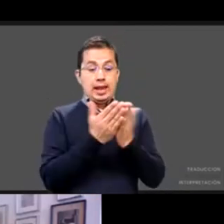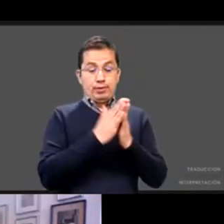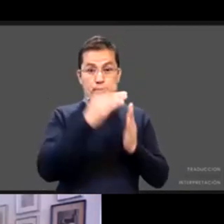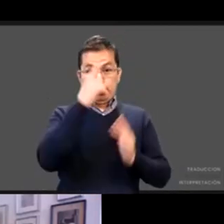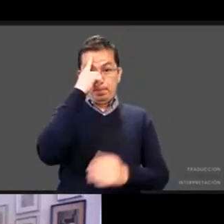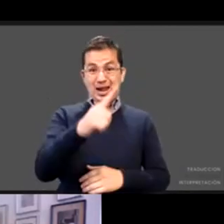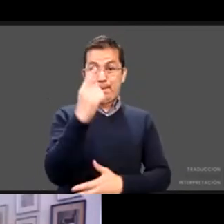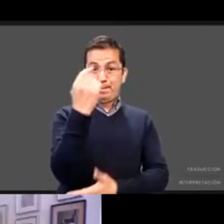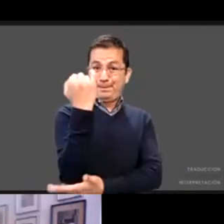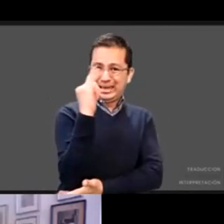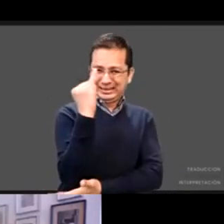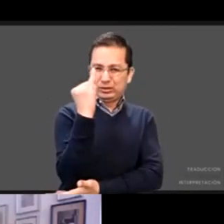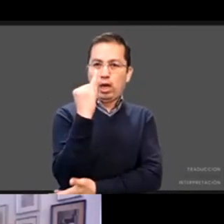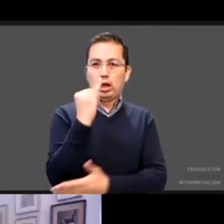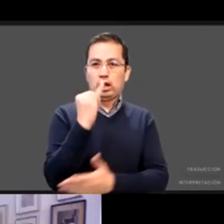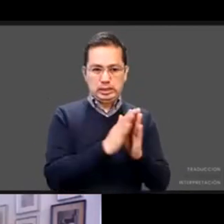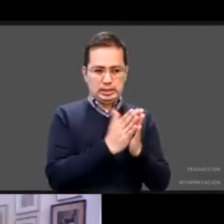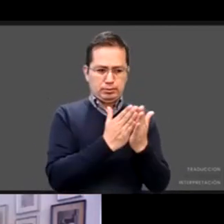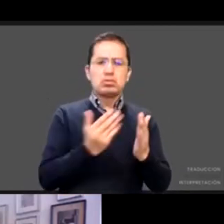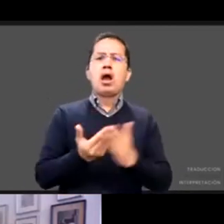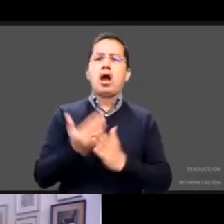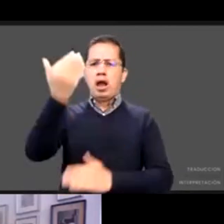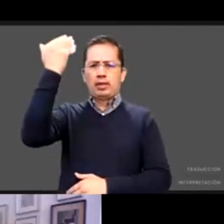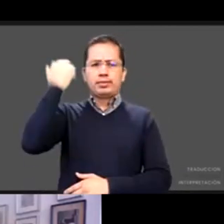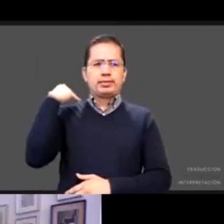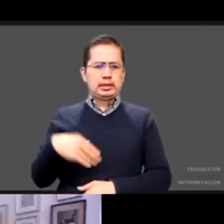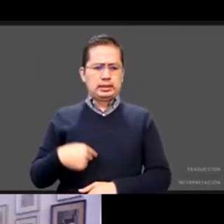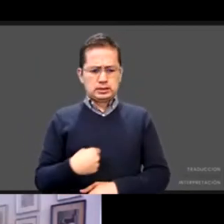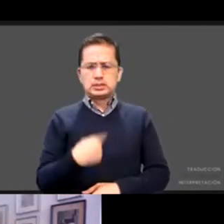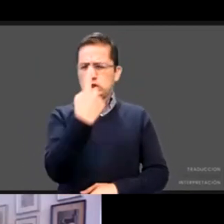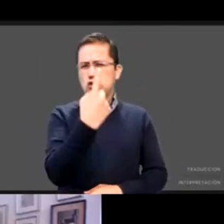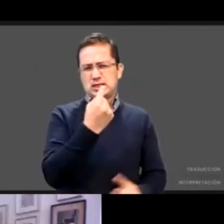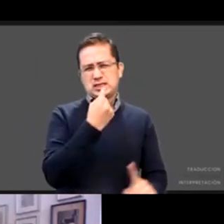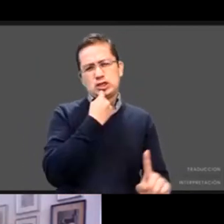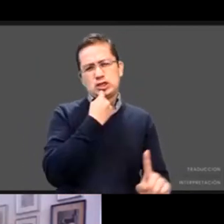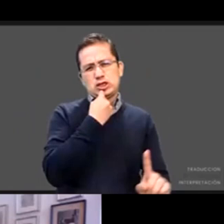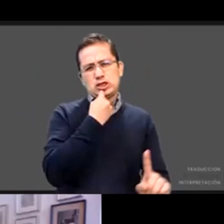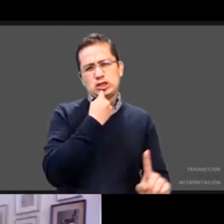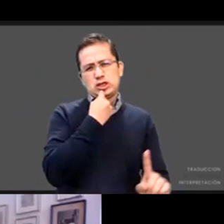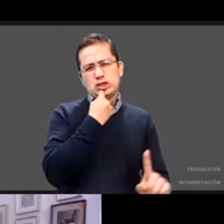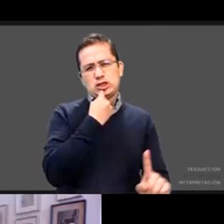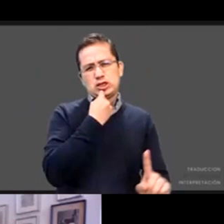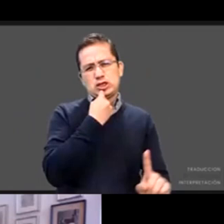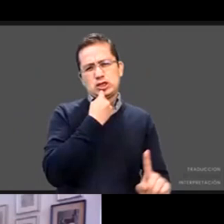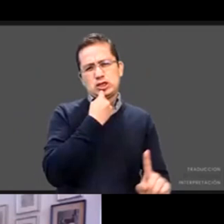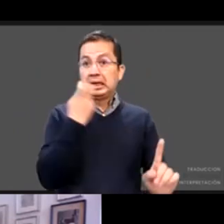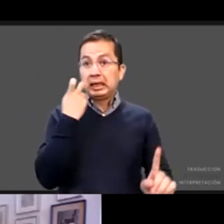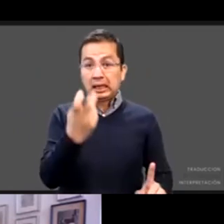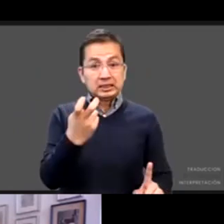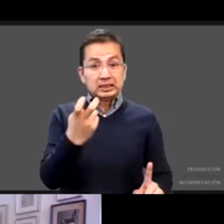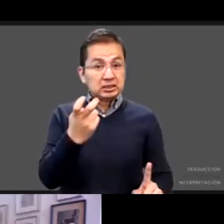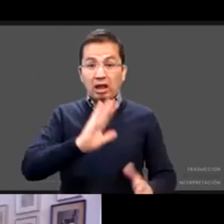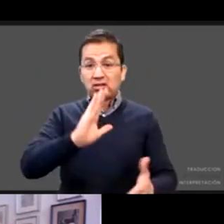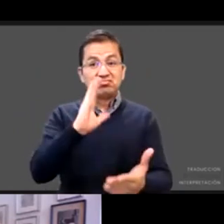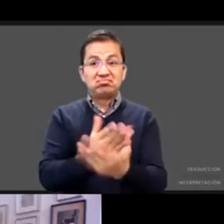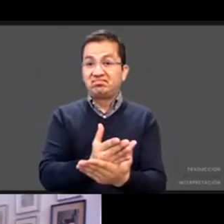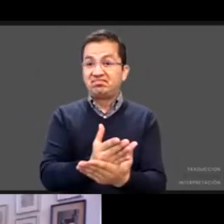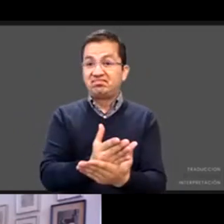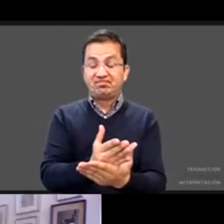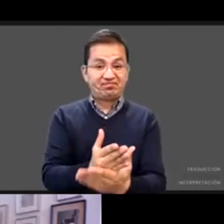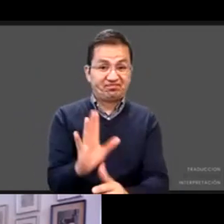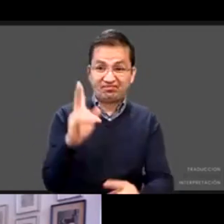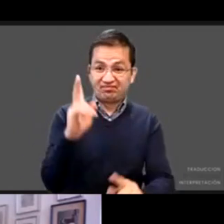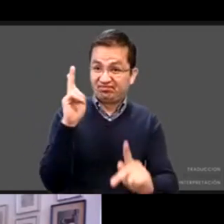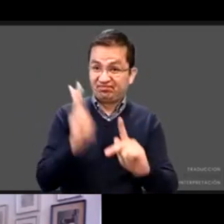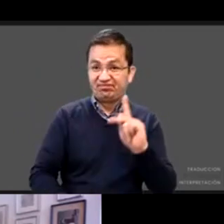los niños de preescolar que se entregaban dos libros por niño está parado y eso es parte del